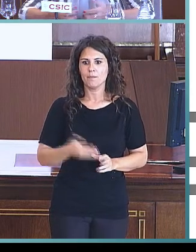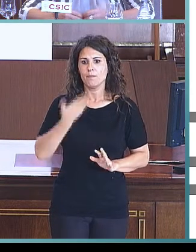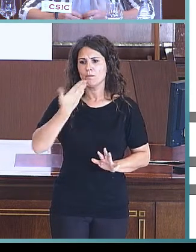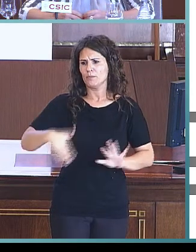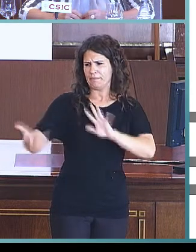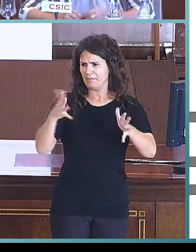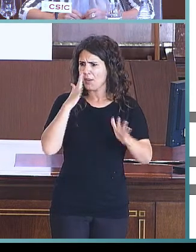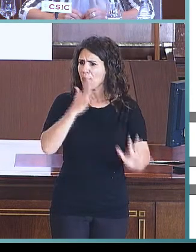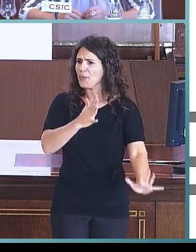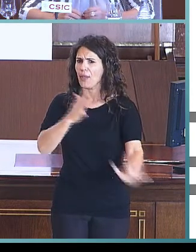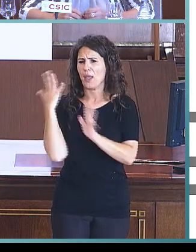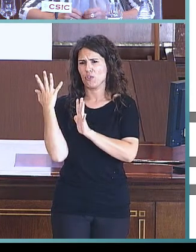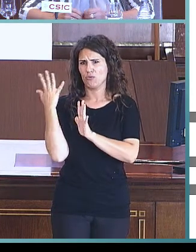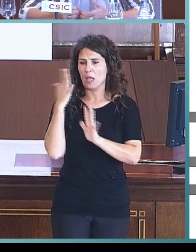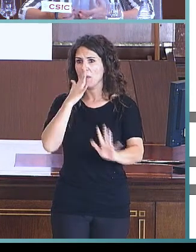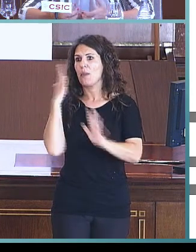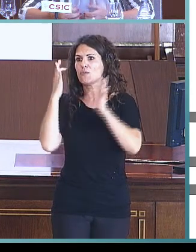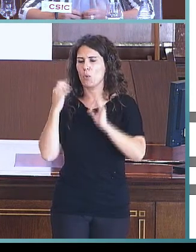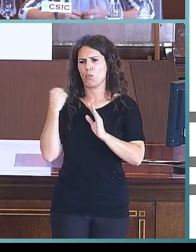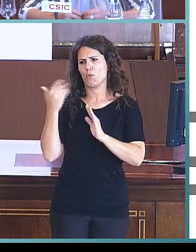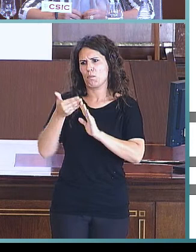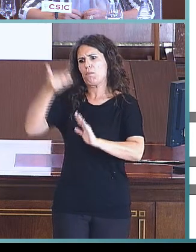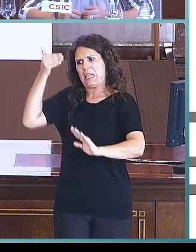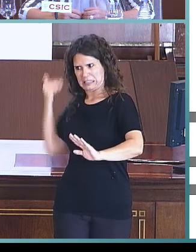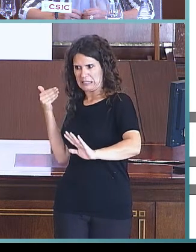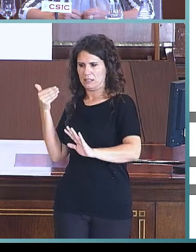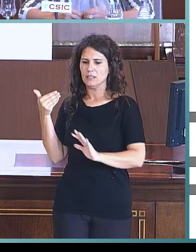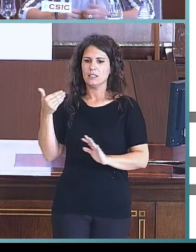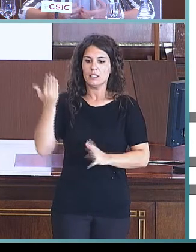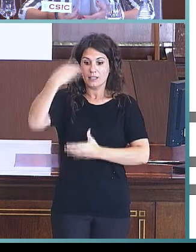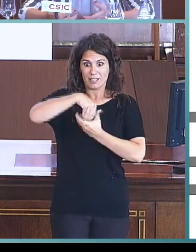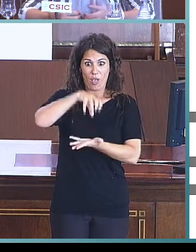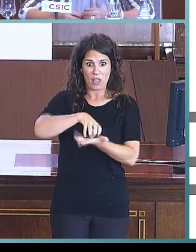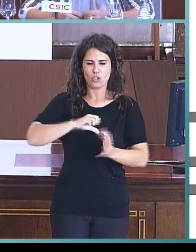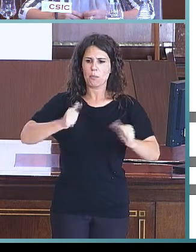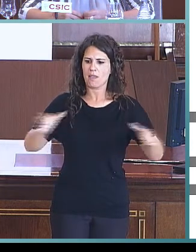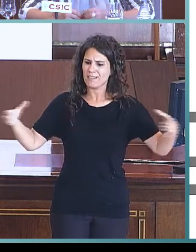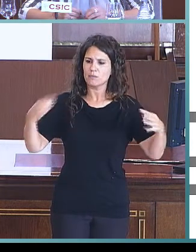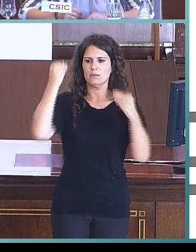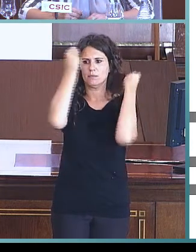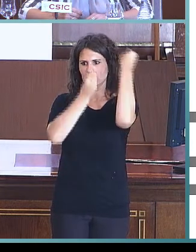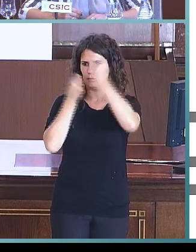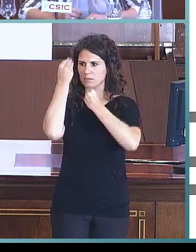más o menos, algo más de diez años, se produjo una reflexión en el centro de hacia dónde íbamos,